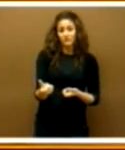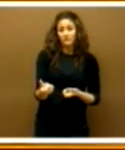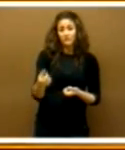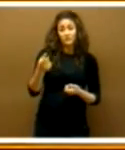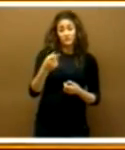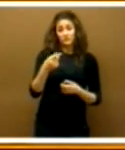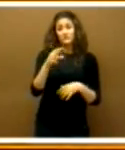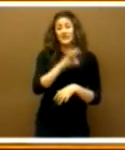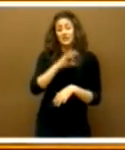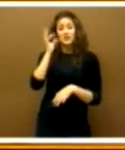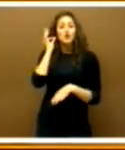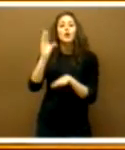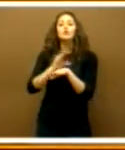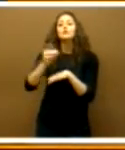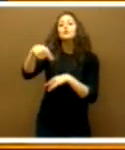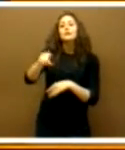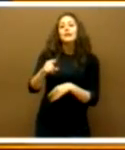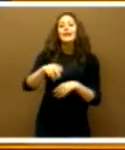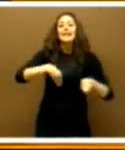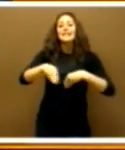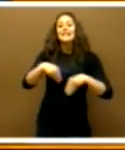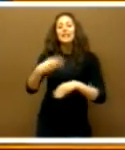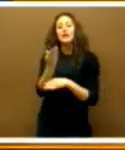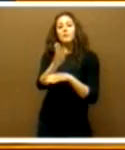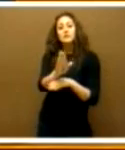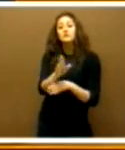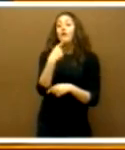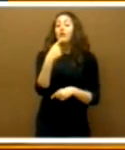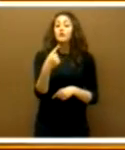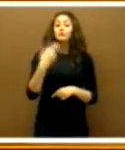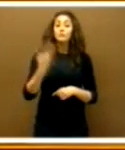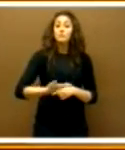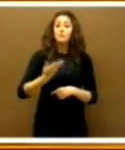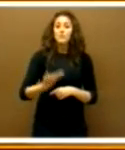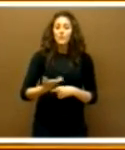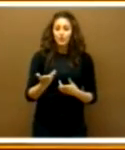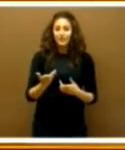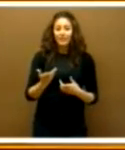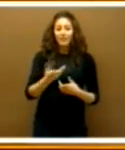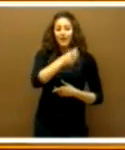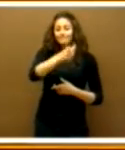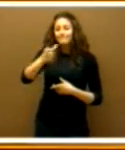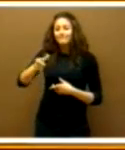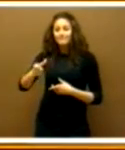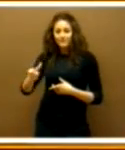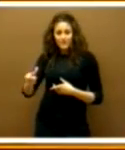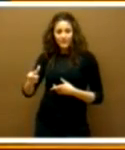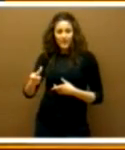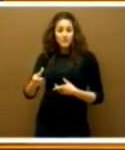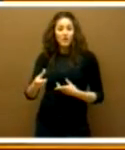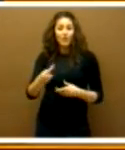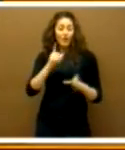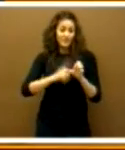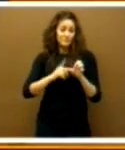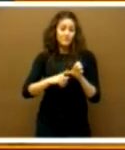Y usted, cuando ha presentado esta estrategia, ha dicho de la importancia que tiene la población, sobre todo para el mantenimiento